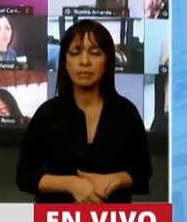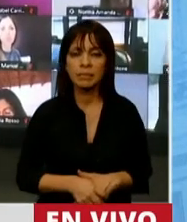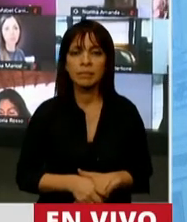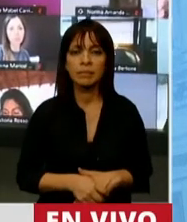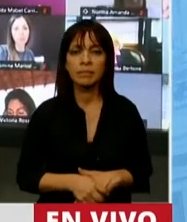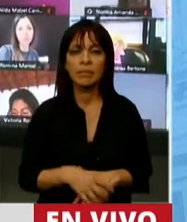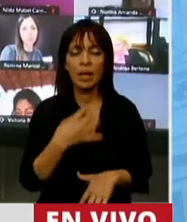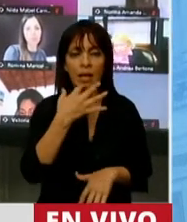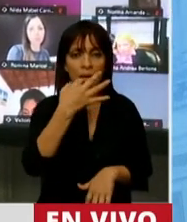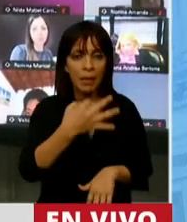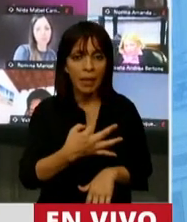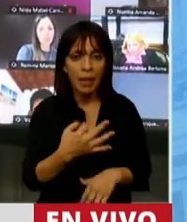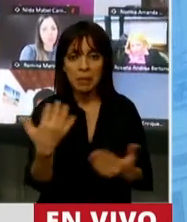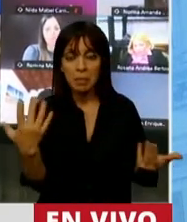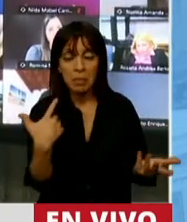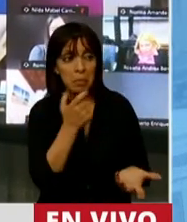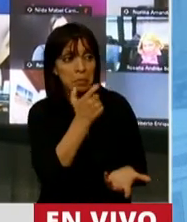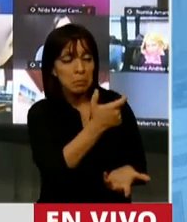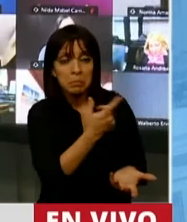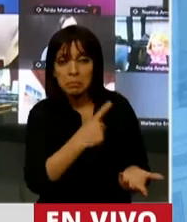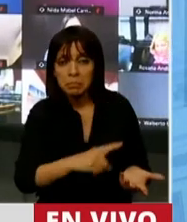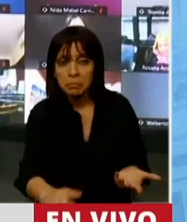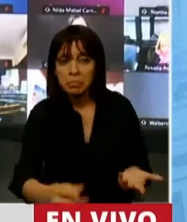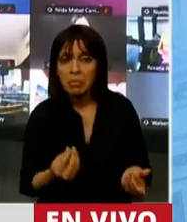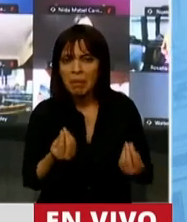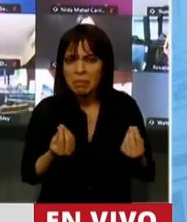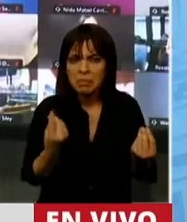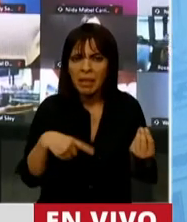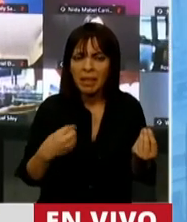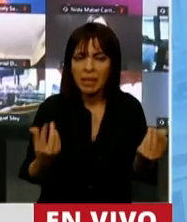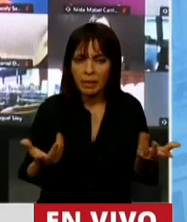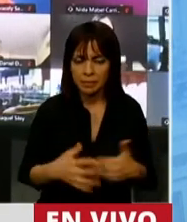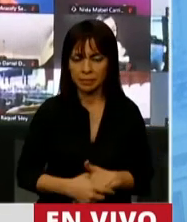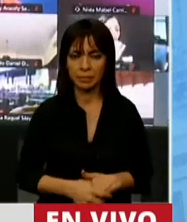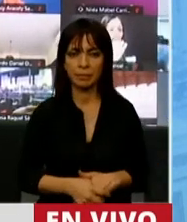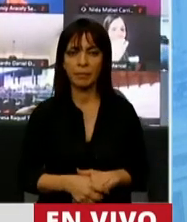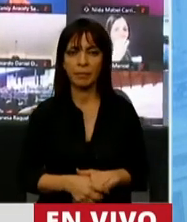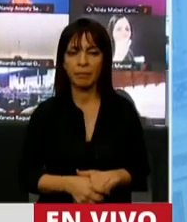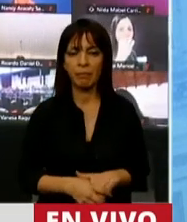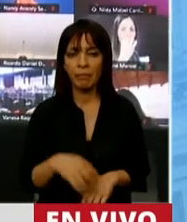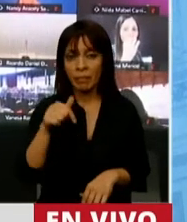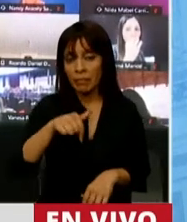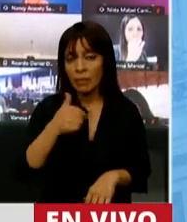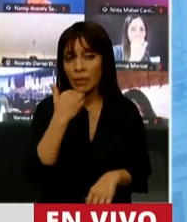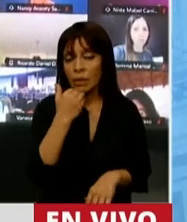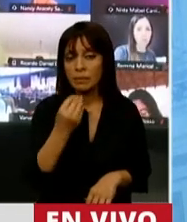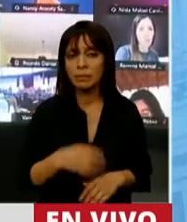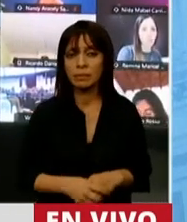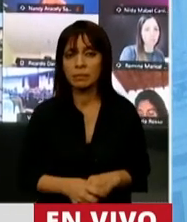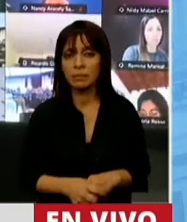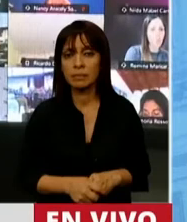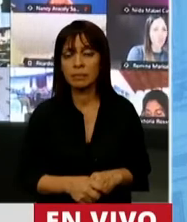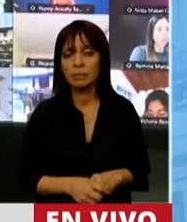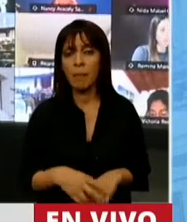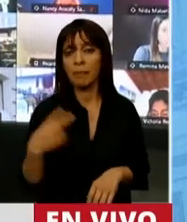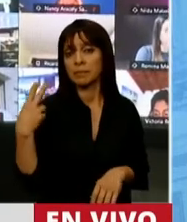no sabemos a qué responder. Más aún, hoy no sabemos quién es el